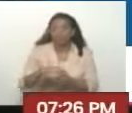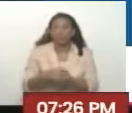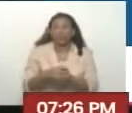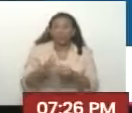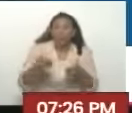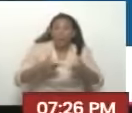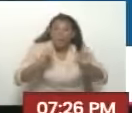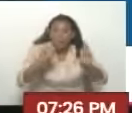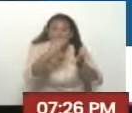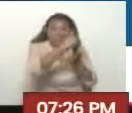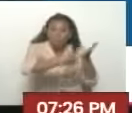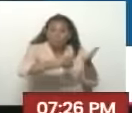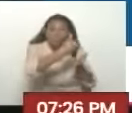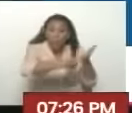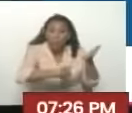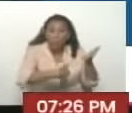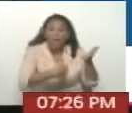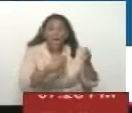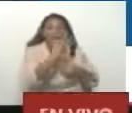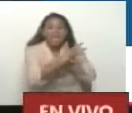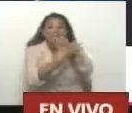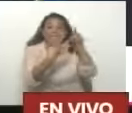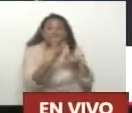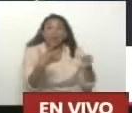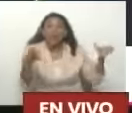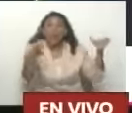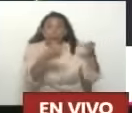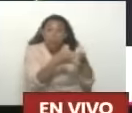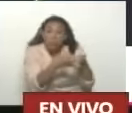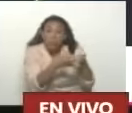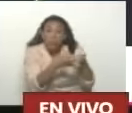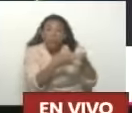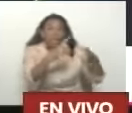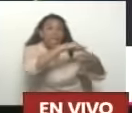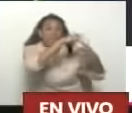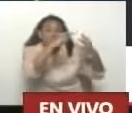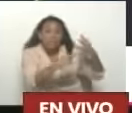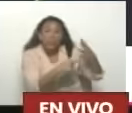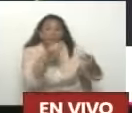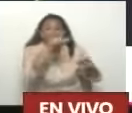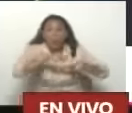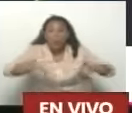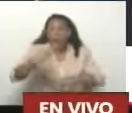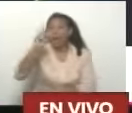Que incluyeron cinco reuniones En Qatar